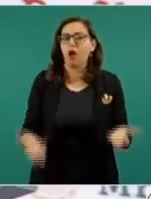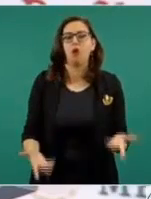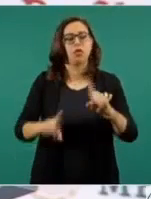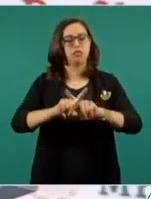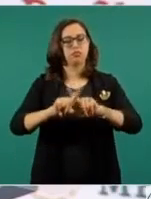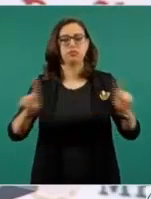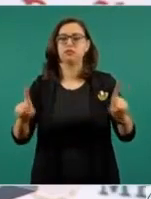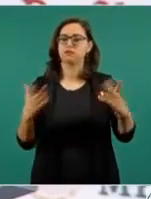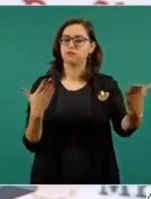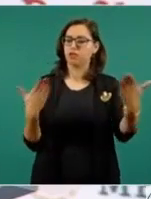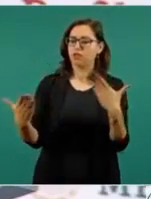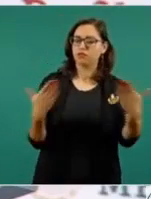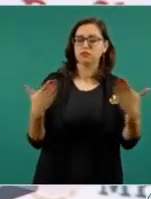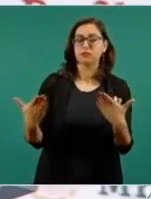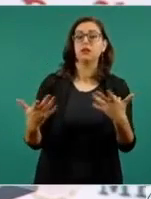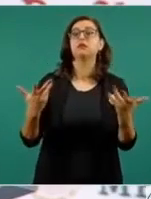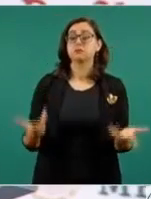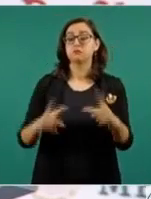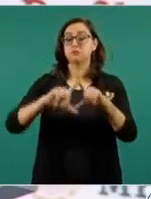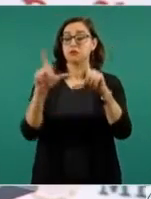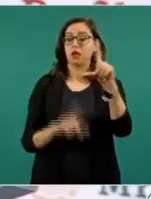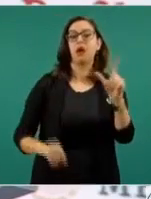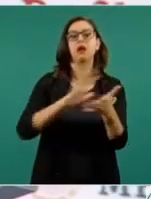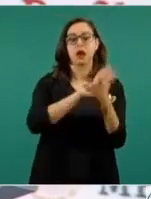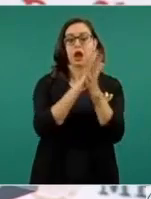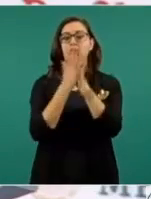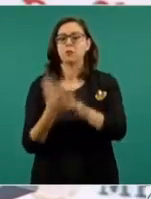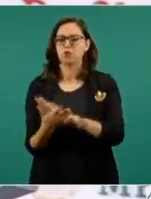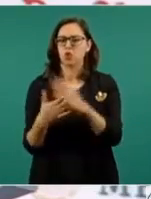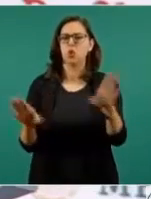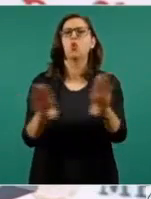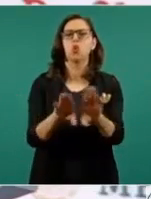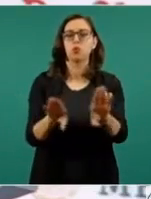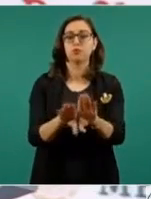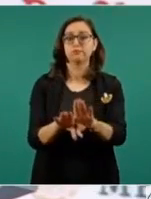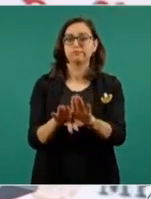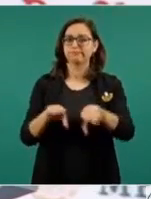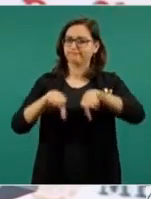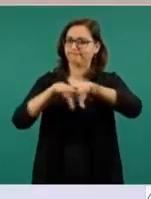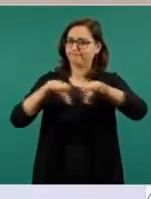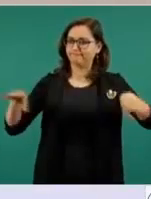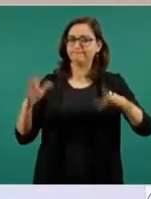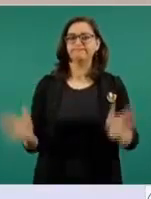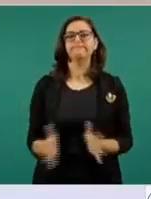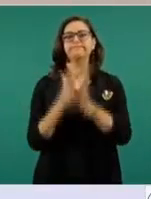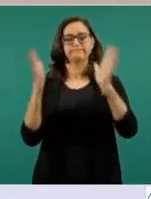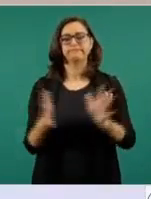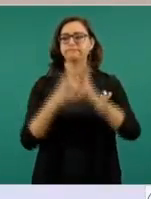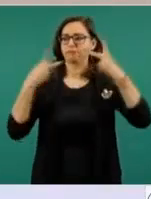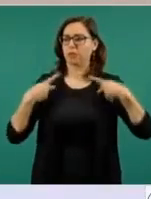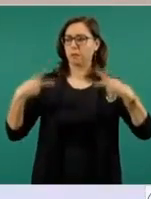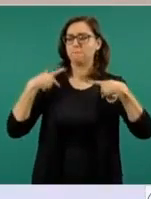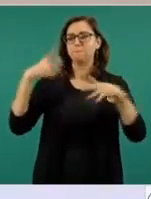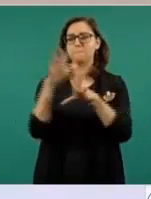procesos de transformación se inician democráticamente con el pueblo que ejerce su derecho ciudadano de